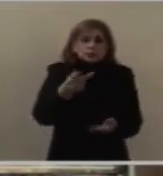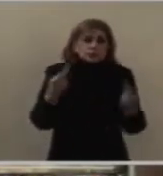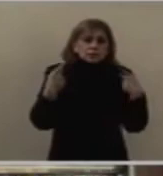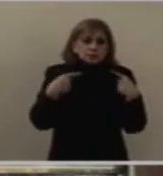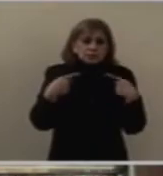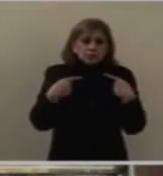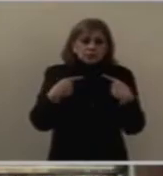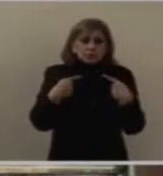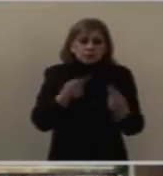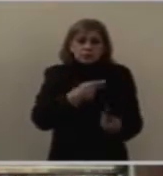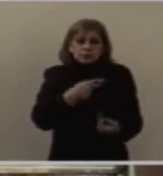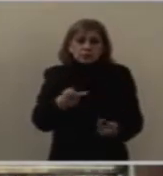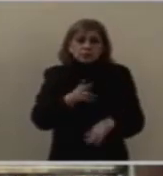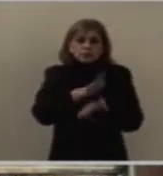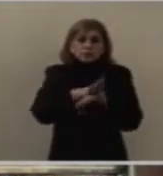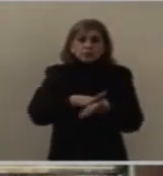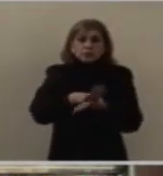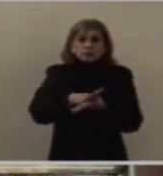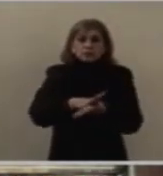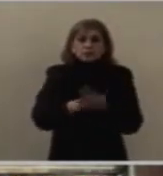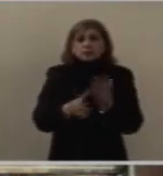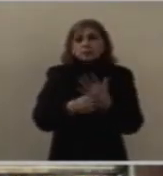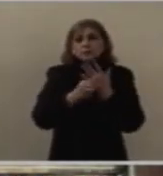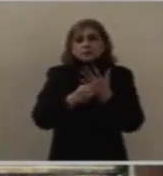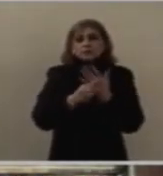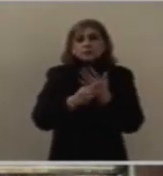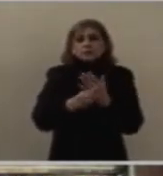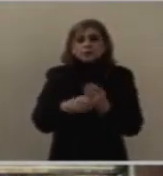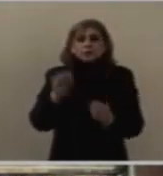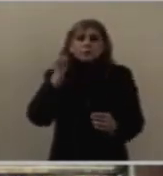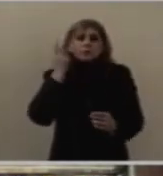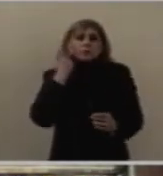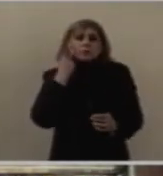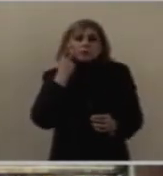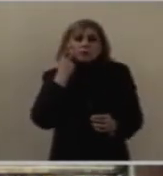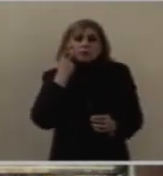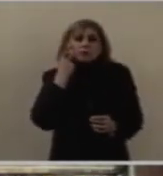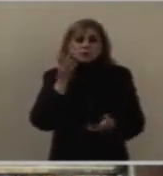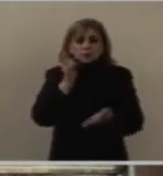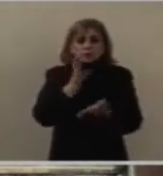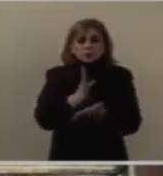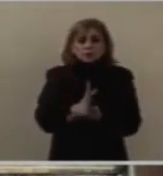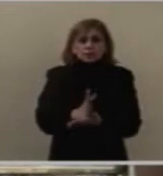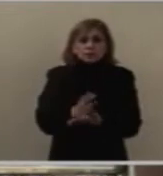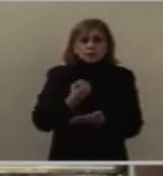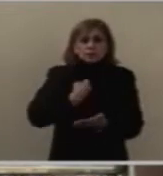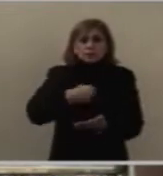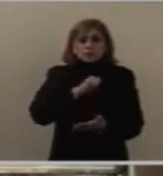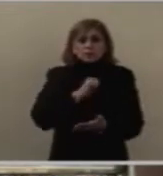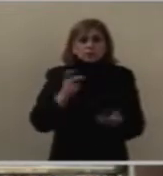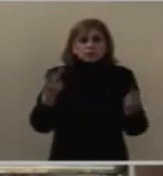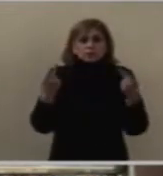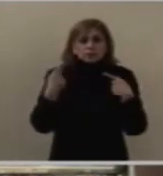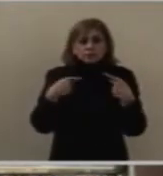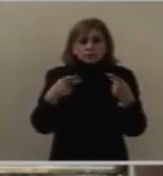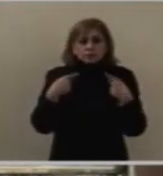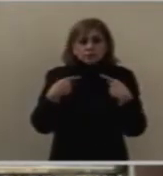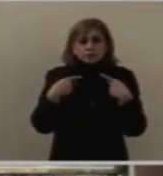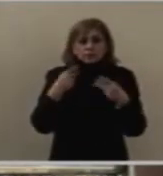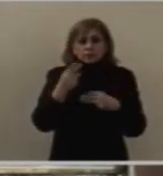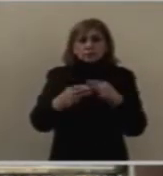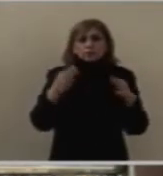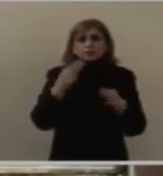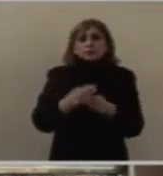dice San Pablo, quienes estamos aquí somos los que no cuentan según el mundo,